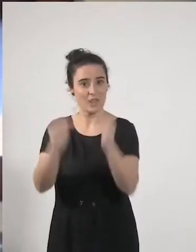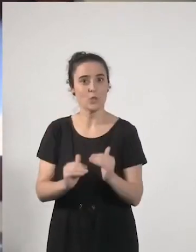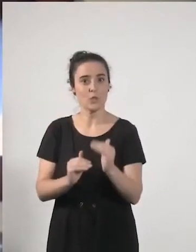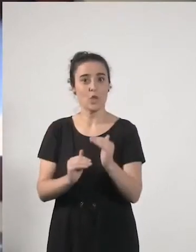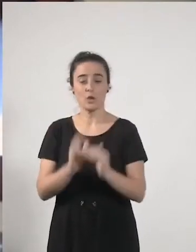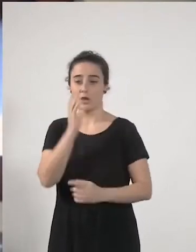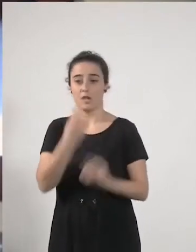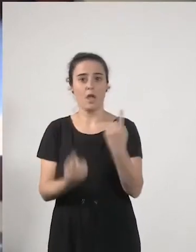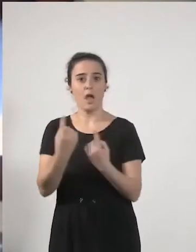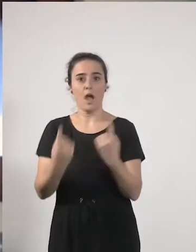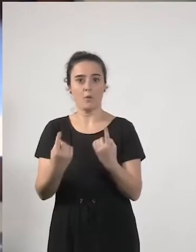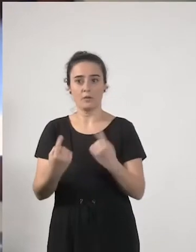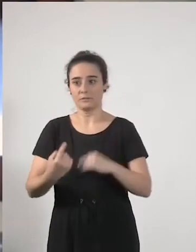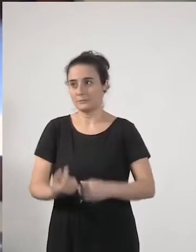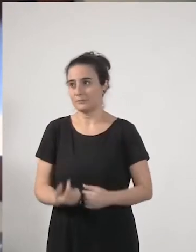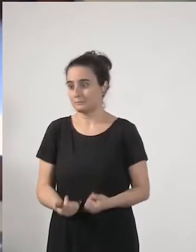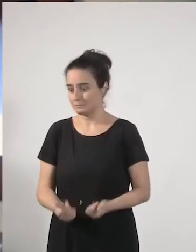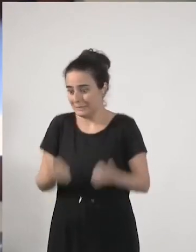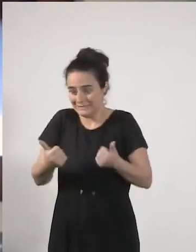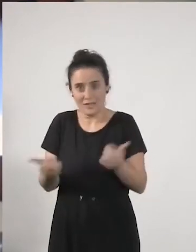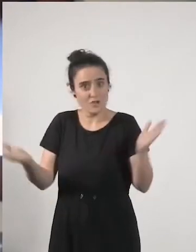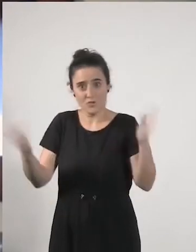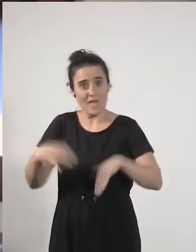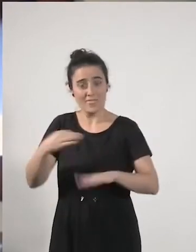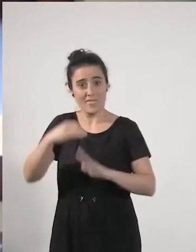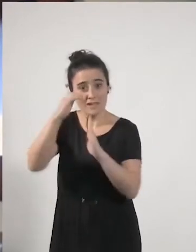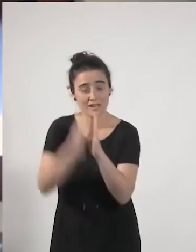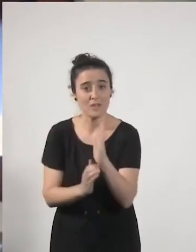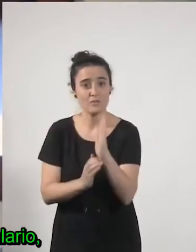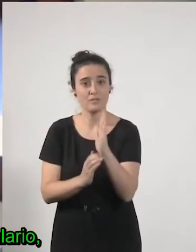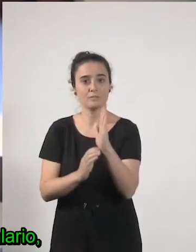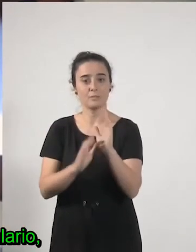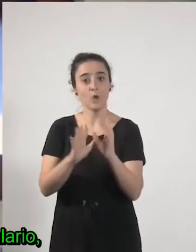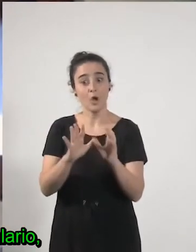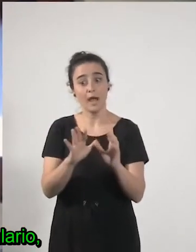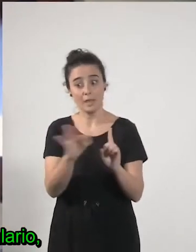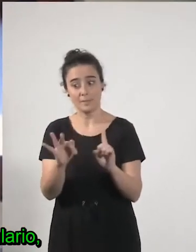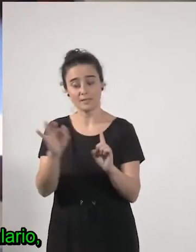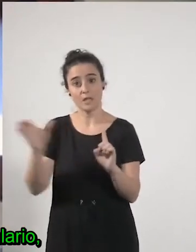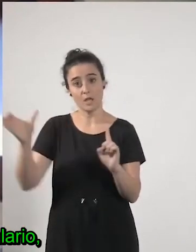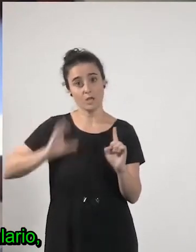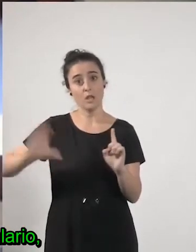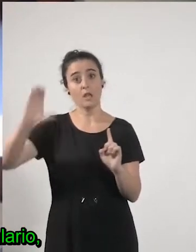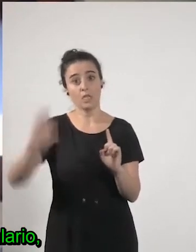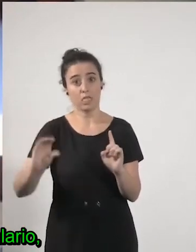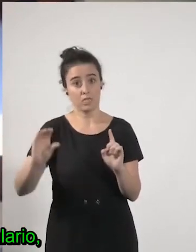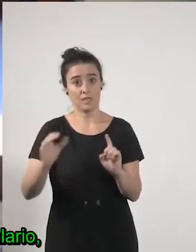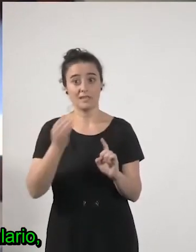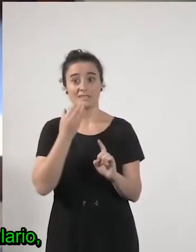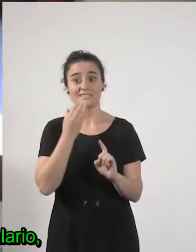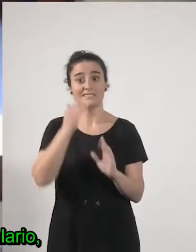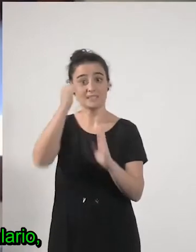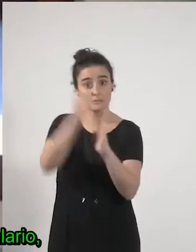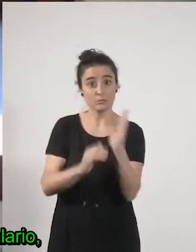visto obligadas a tomarla era por supuesto con reducción de salario si las reducción era del 100% era quedándote absolutamente sin salario